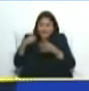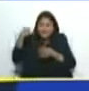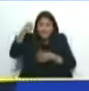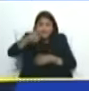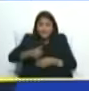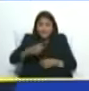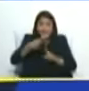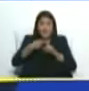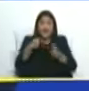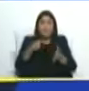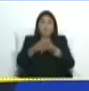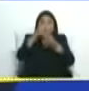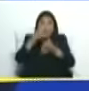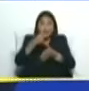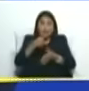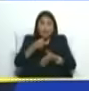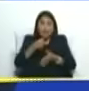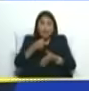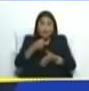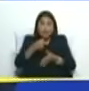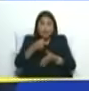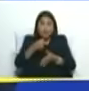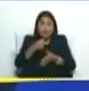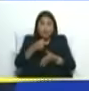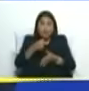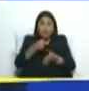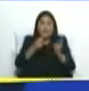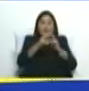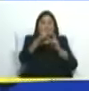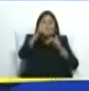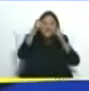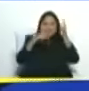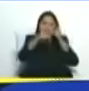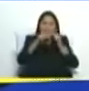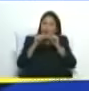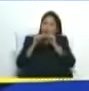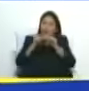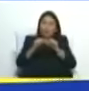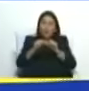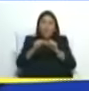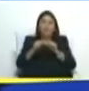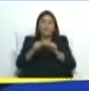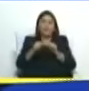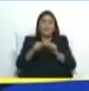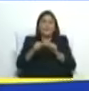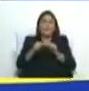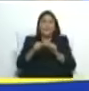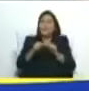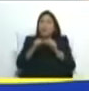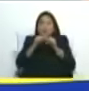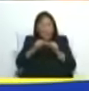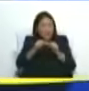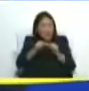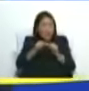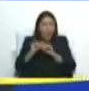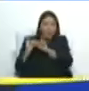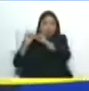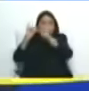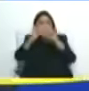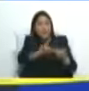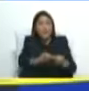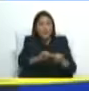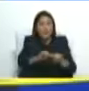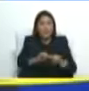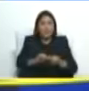el impacto de conocer su pensamiento y de conocerlo se mantiene hoy tan fresco y tan poderoso como hace